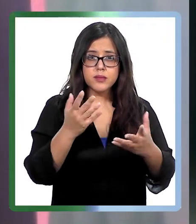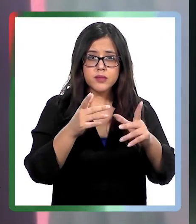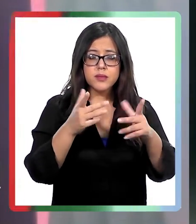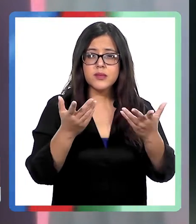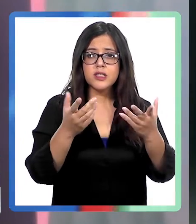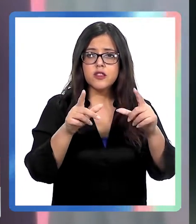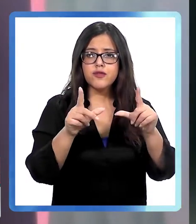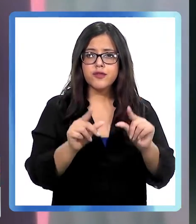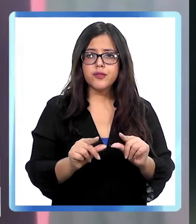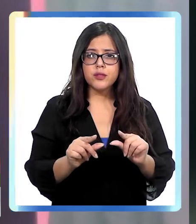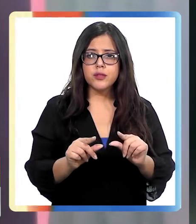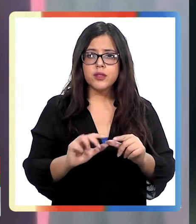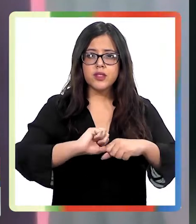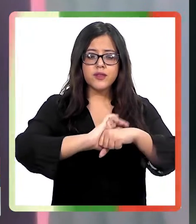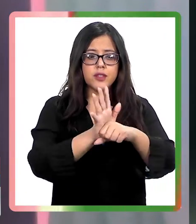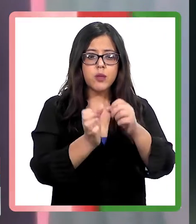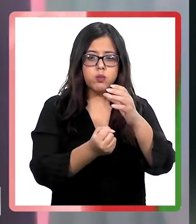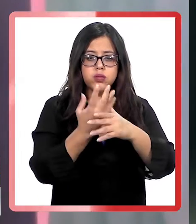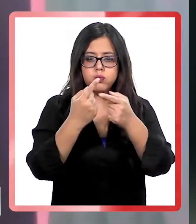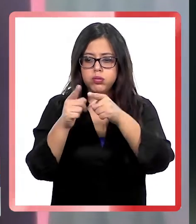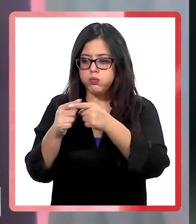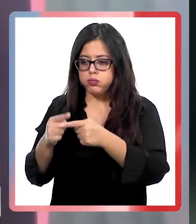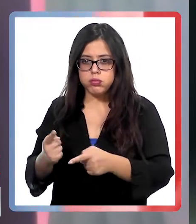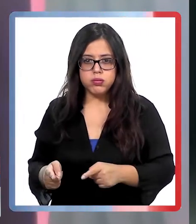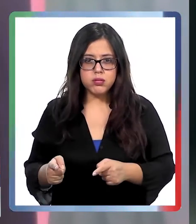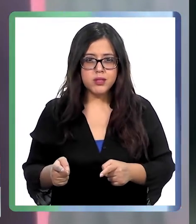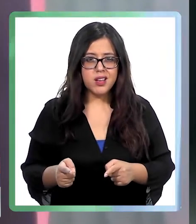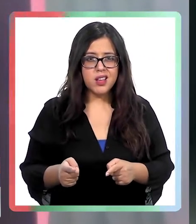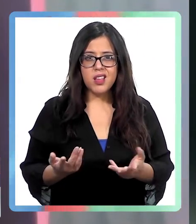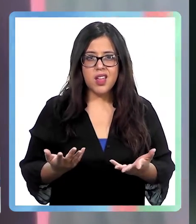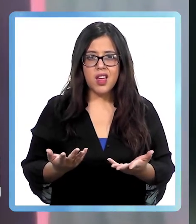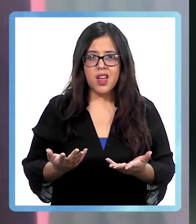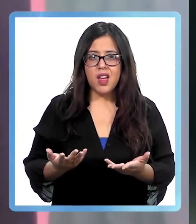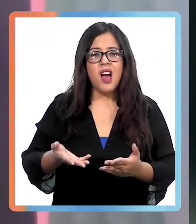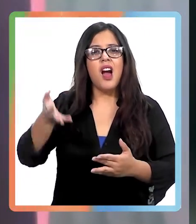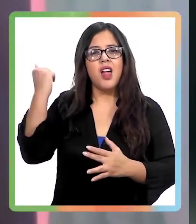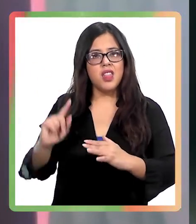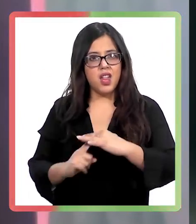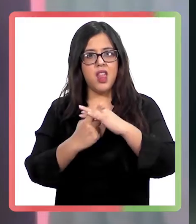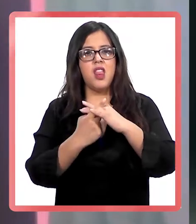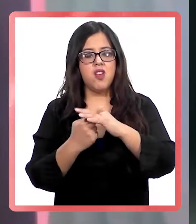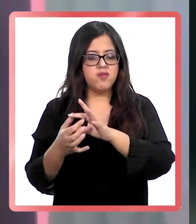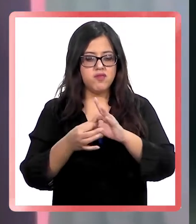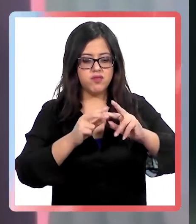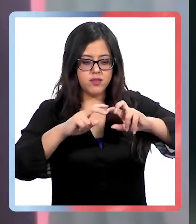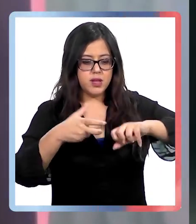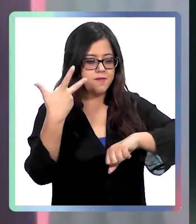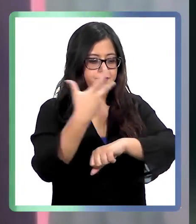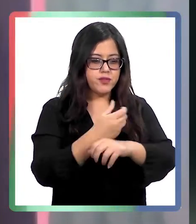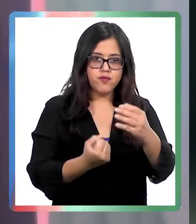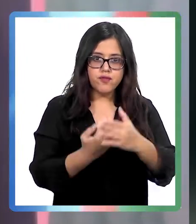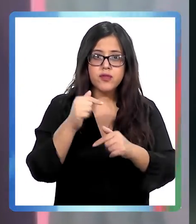la efectividad cuando las variantes que están circulando son muy distintas a las en las cuales se originó la vacuna. Si hay